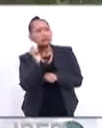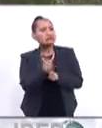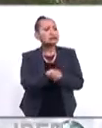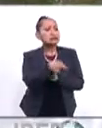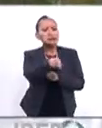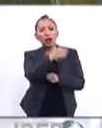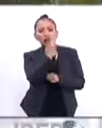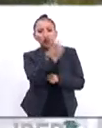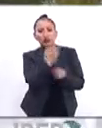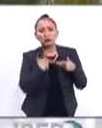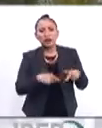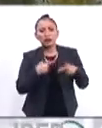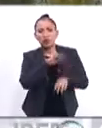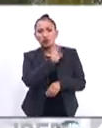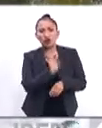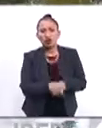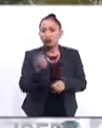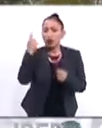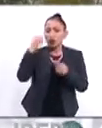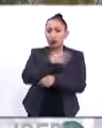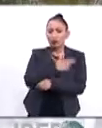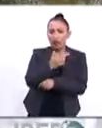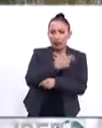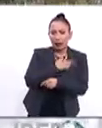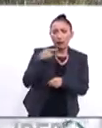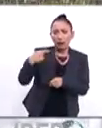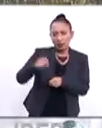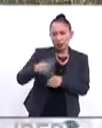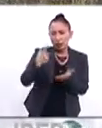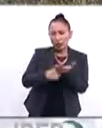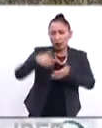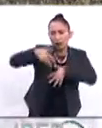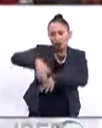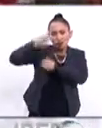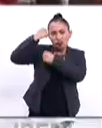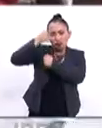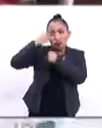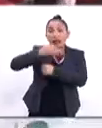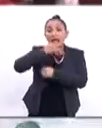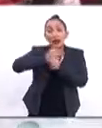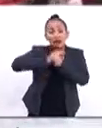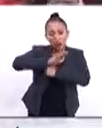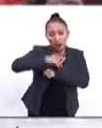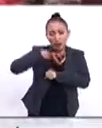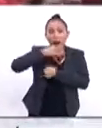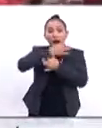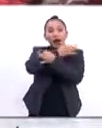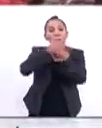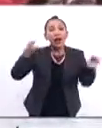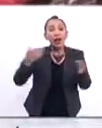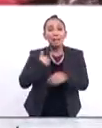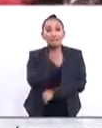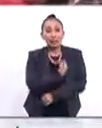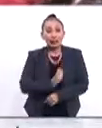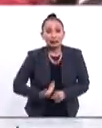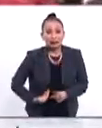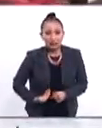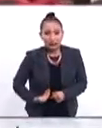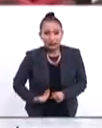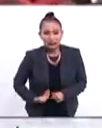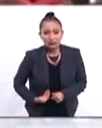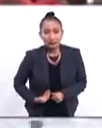un par de personas que han muerto y varios heridos entre estas manifestaciones. Información que se está dando a conocer El presidente